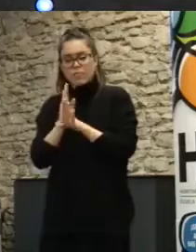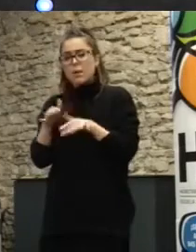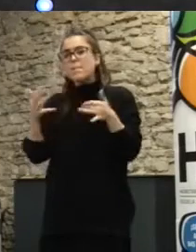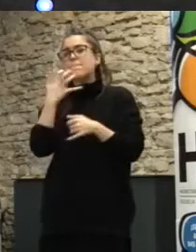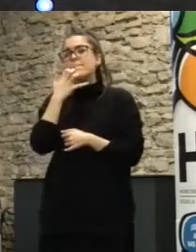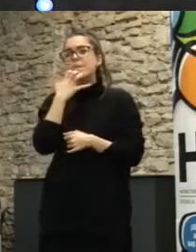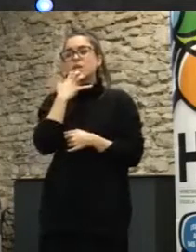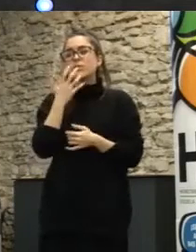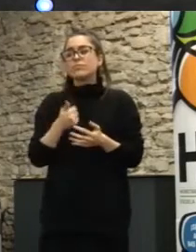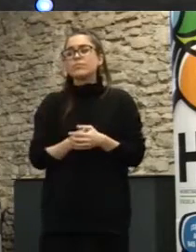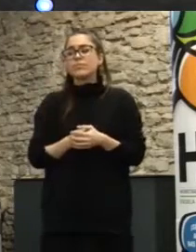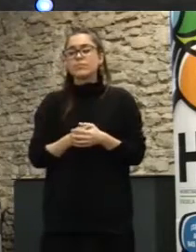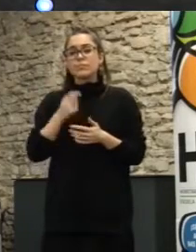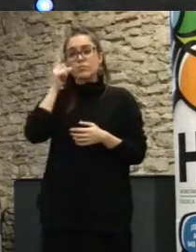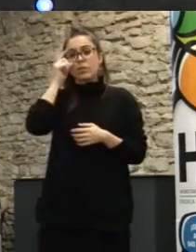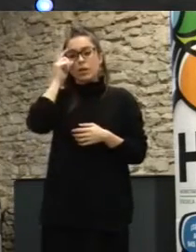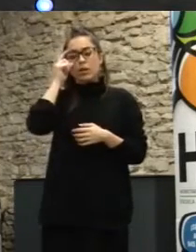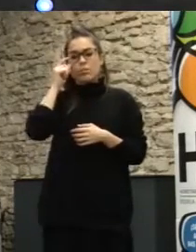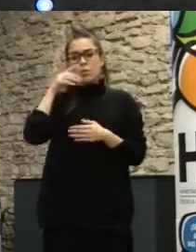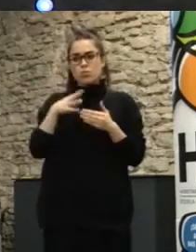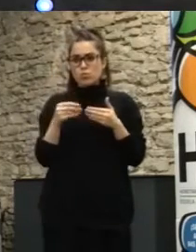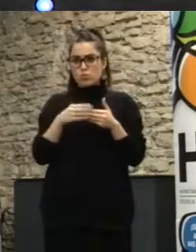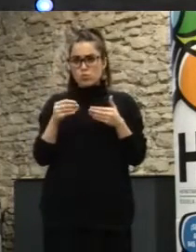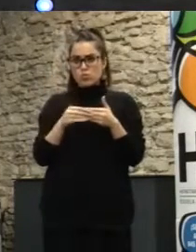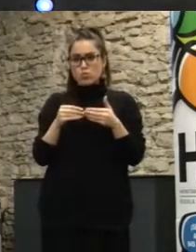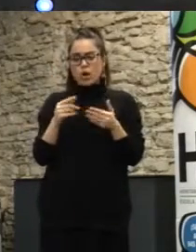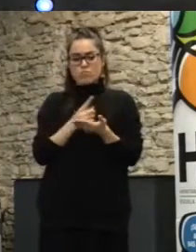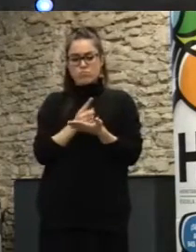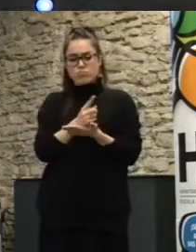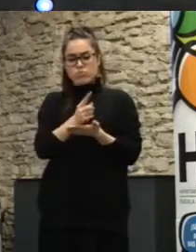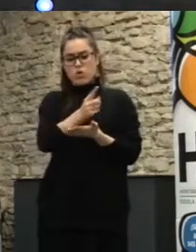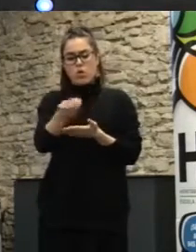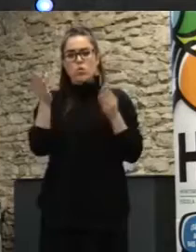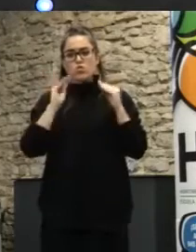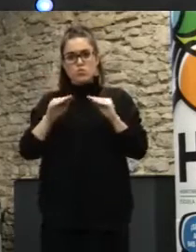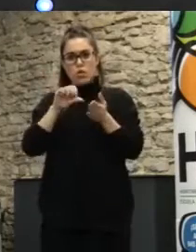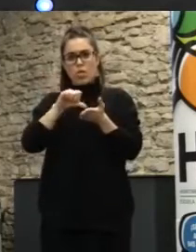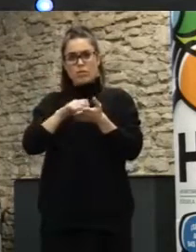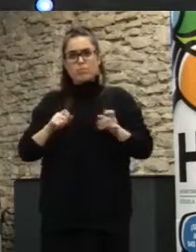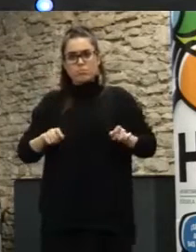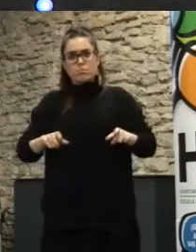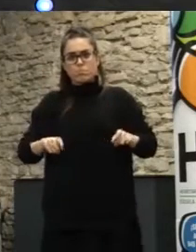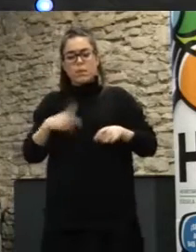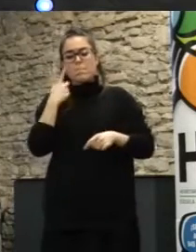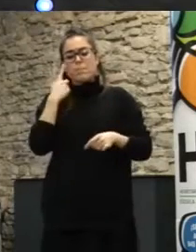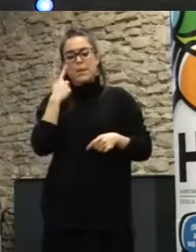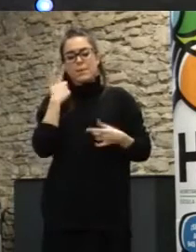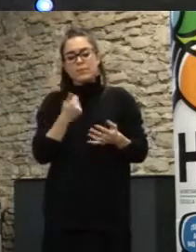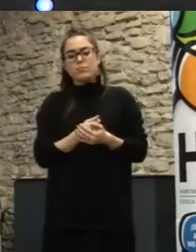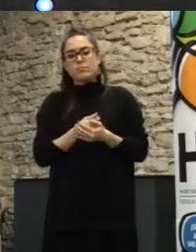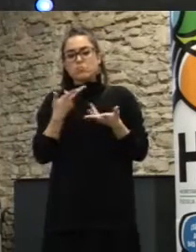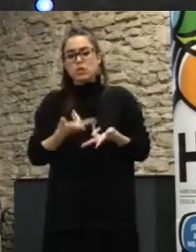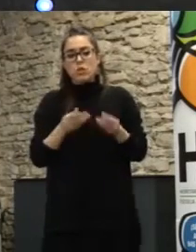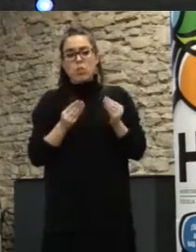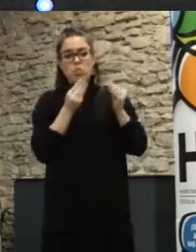cedían su ubicación y la trayectoria que hacían a lo largo de la ciudad en bicicleta para permitir que desde la